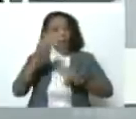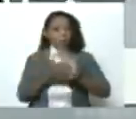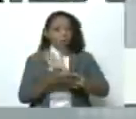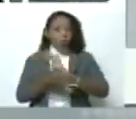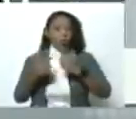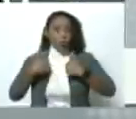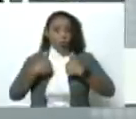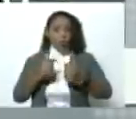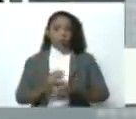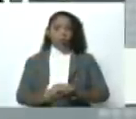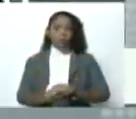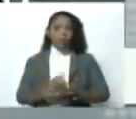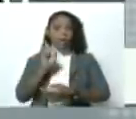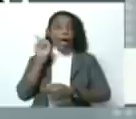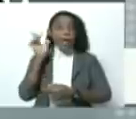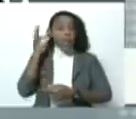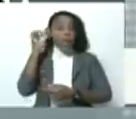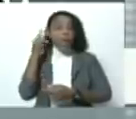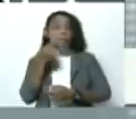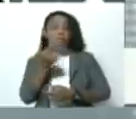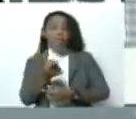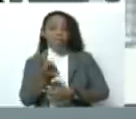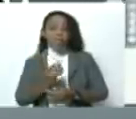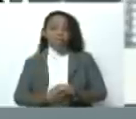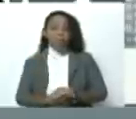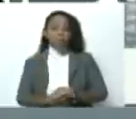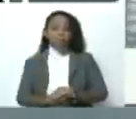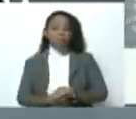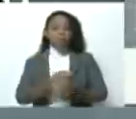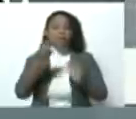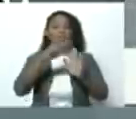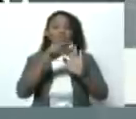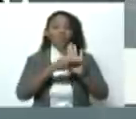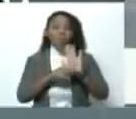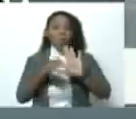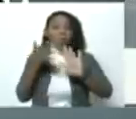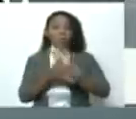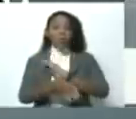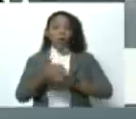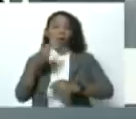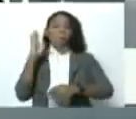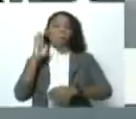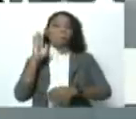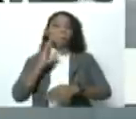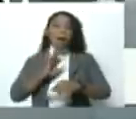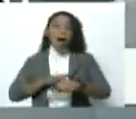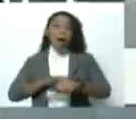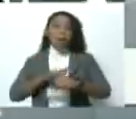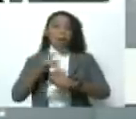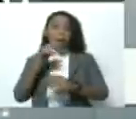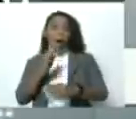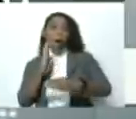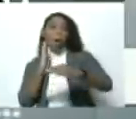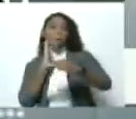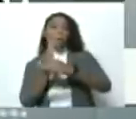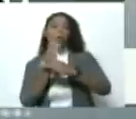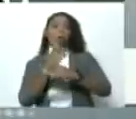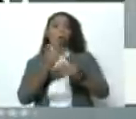futuro informe. Ella dice que las normativas sobre el delito de odio obstaculizaron la libertad de expresión.